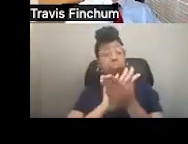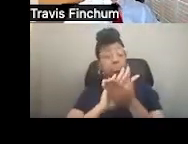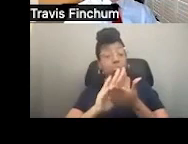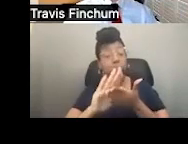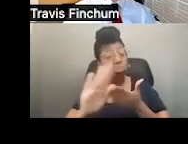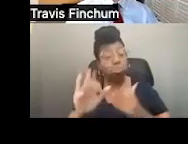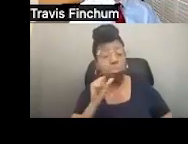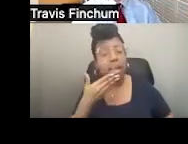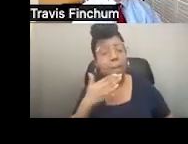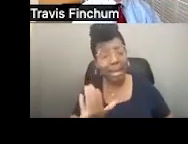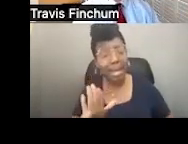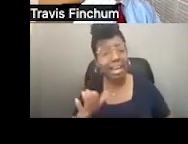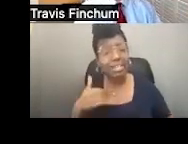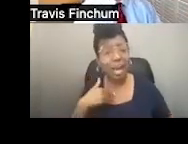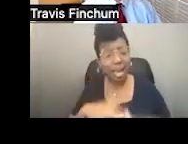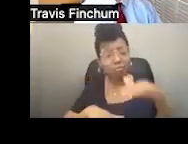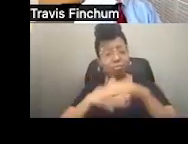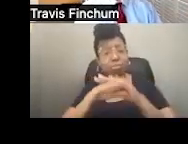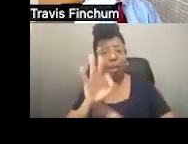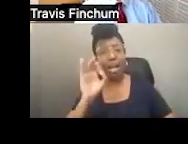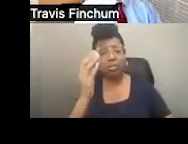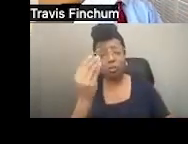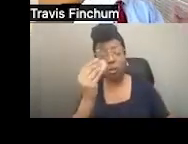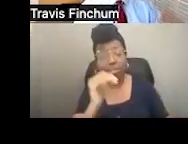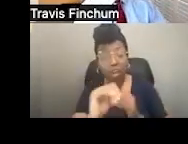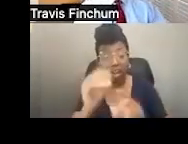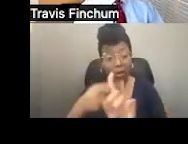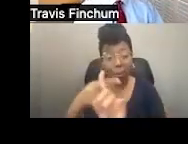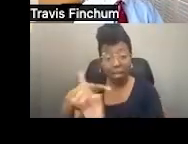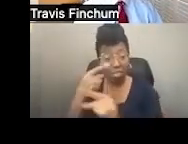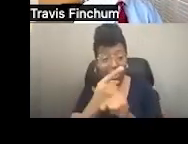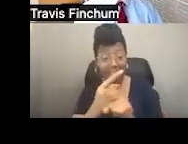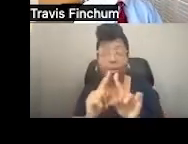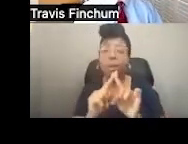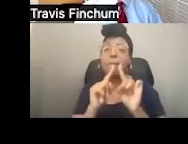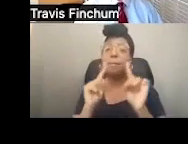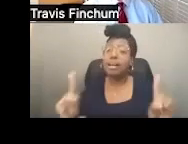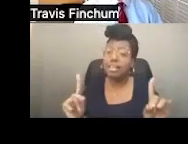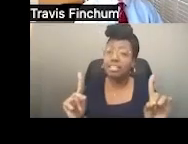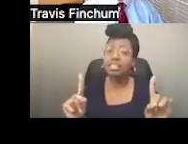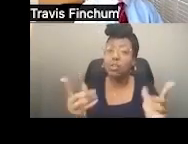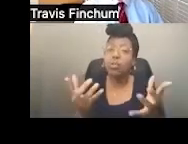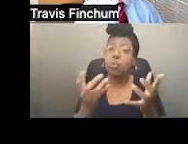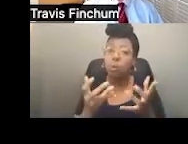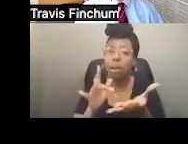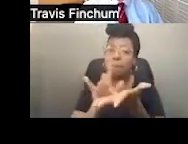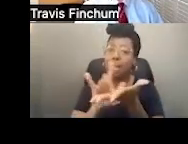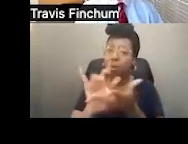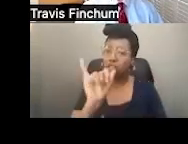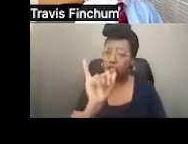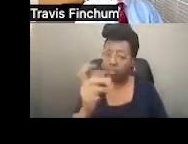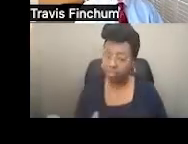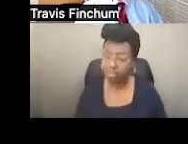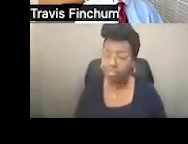el SSI es bueno y pues no está mal llegar a 914 dólares al mes, pero también queremos cobertura